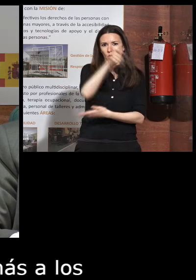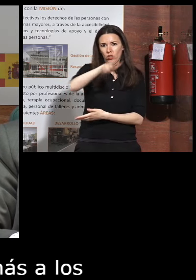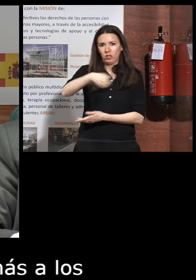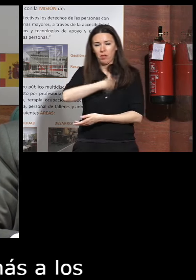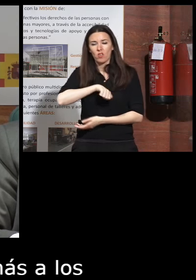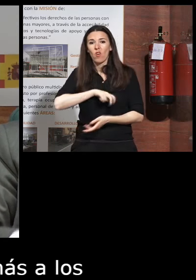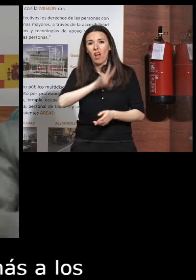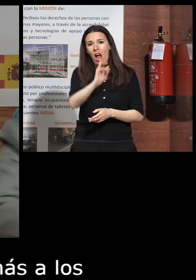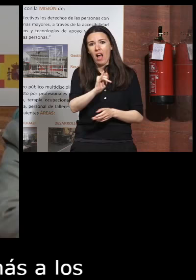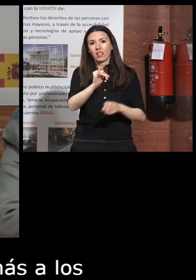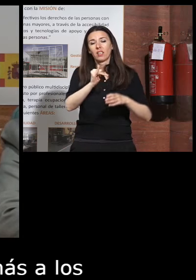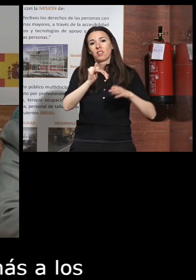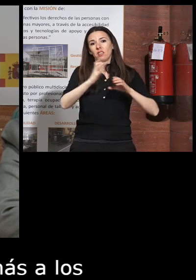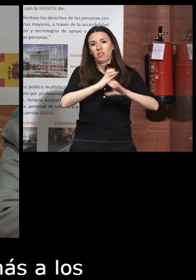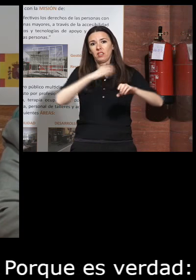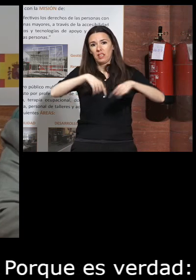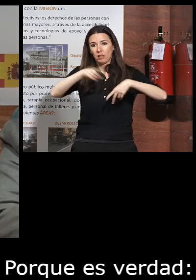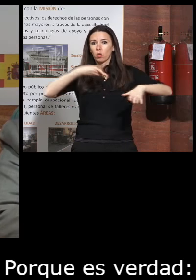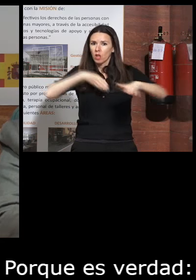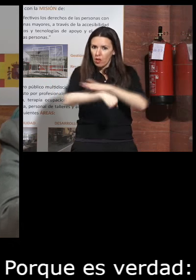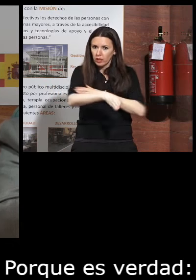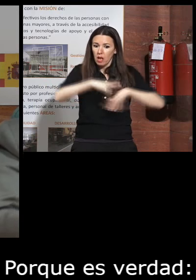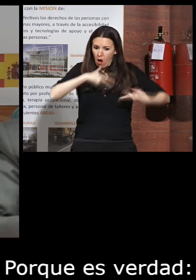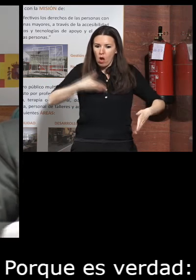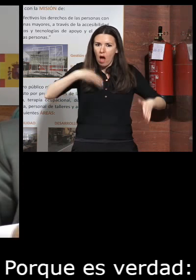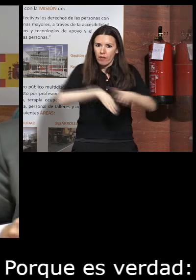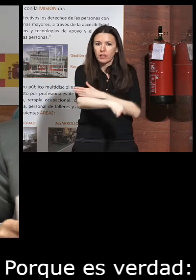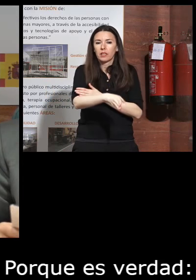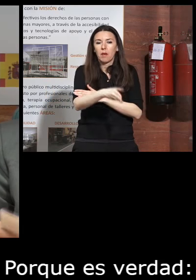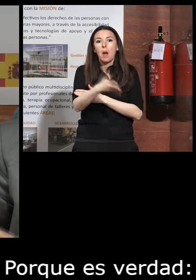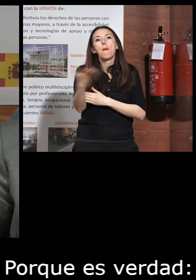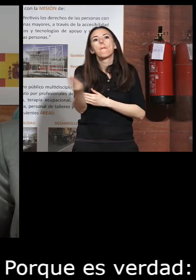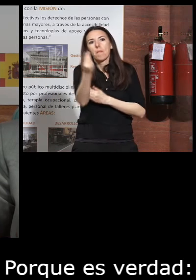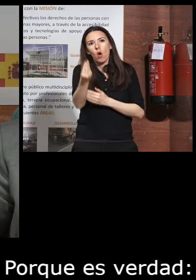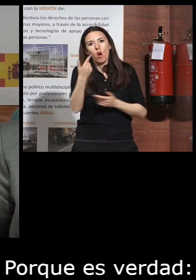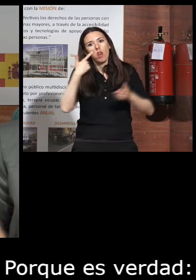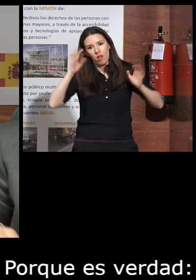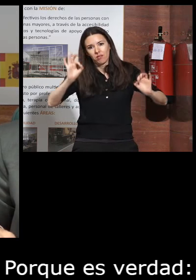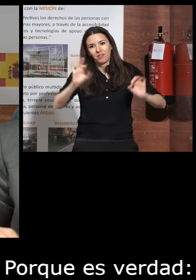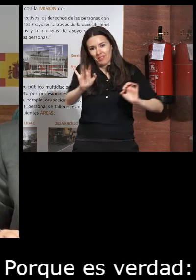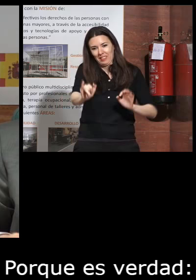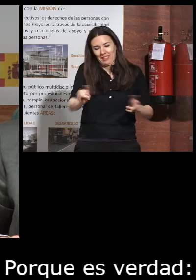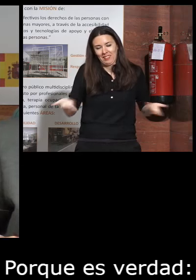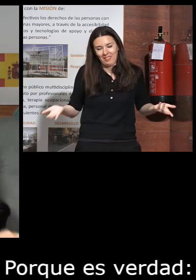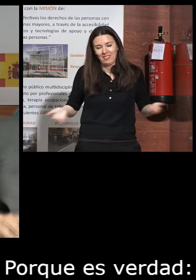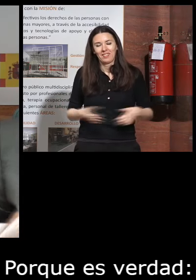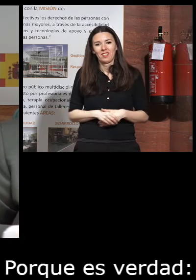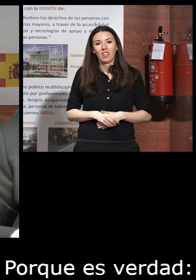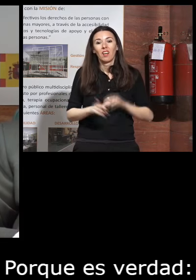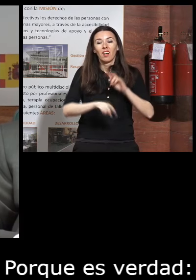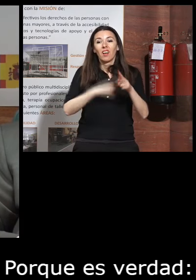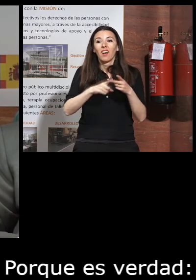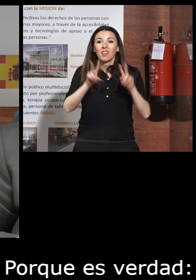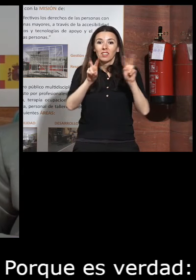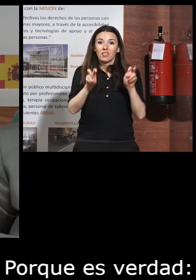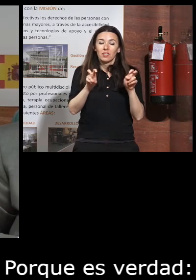el tener el transporte accesible que es accesible actualmente mejorable pues evidentemente supongo que sí y luego en